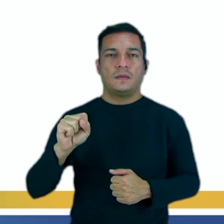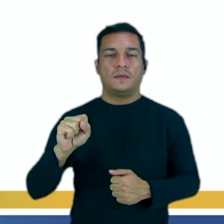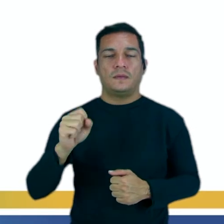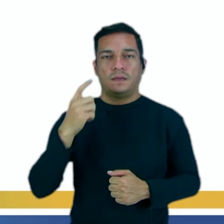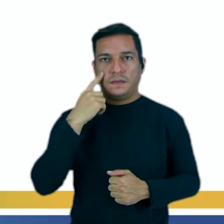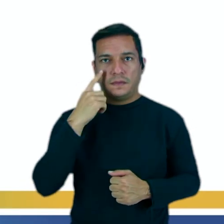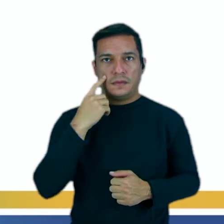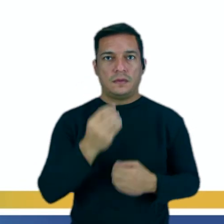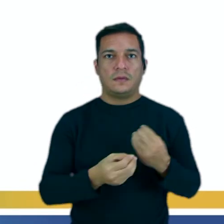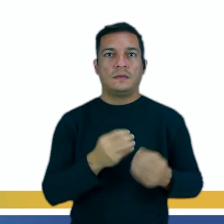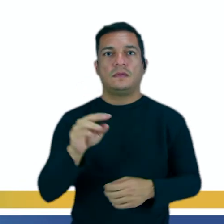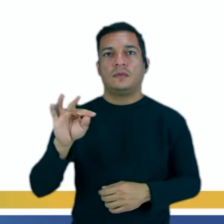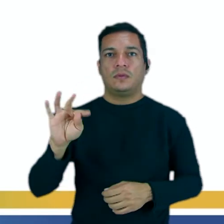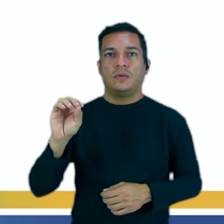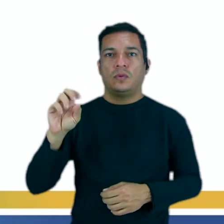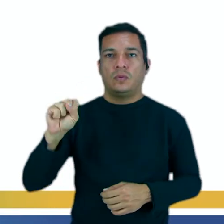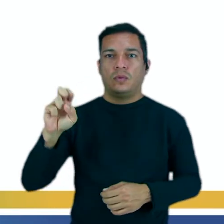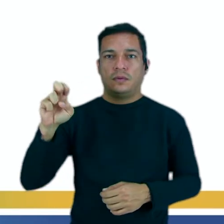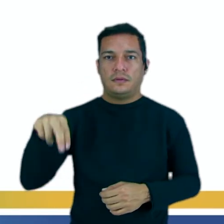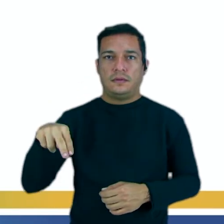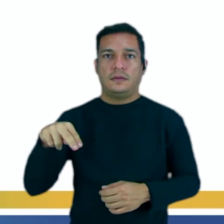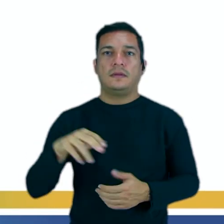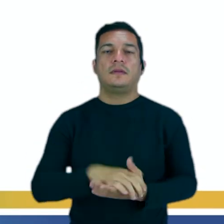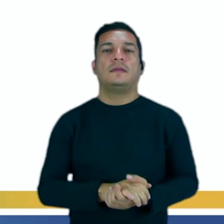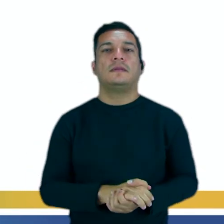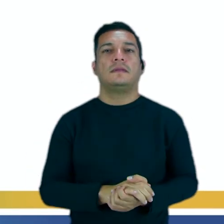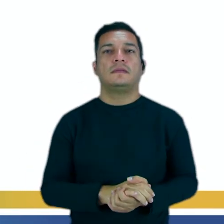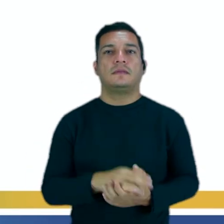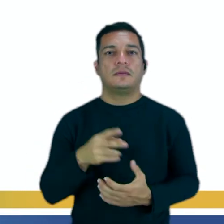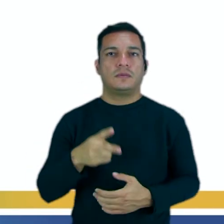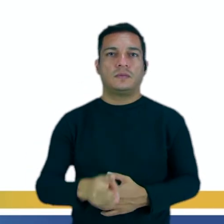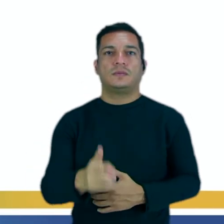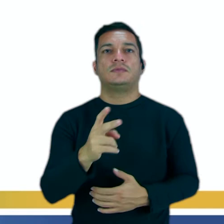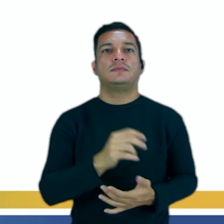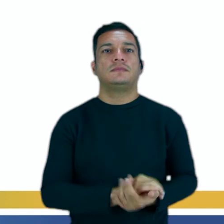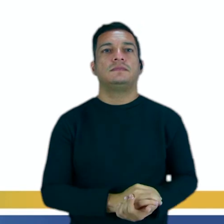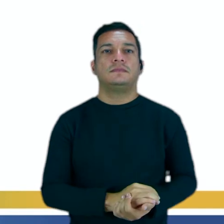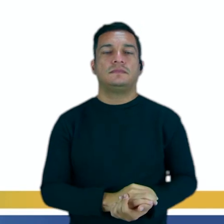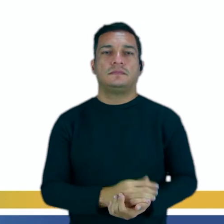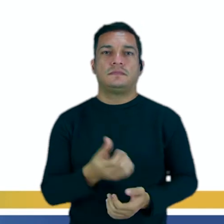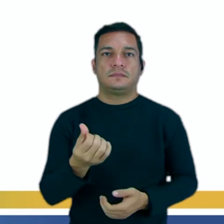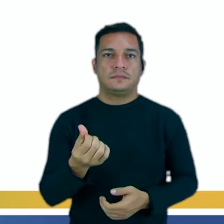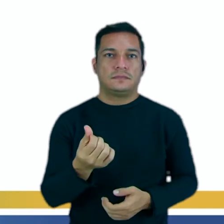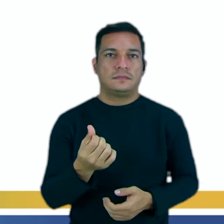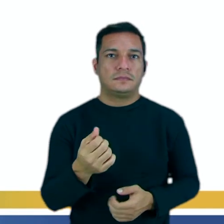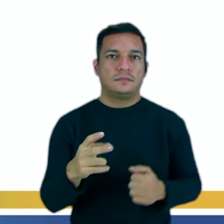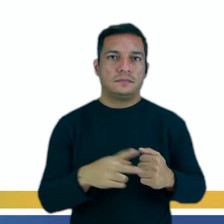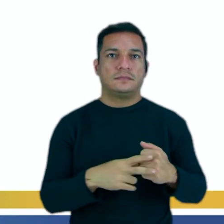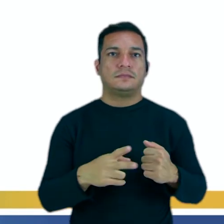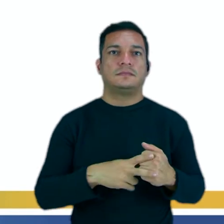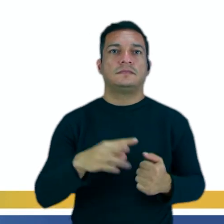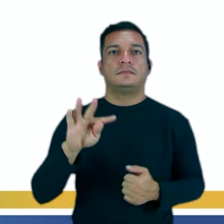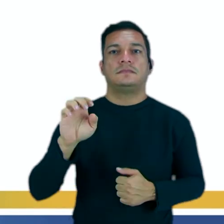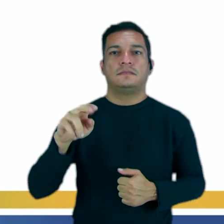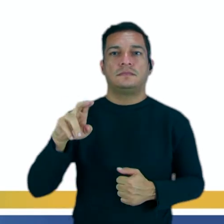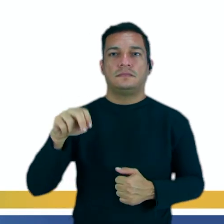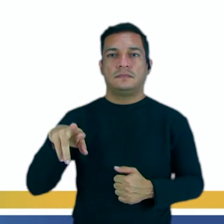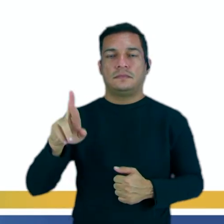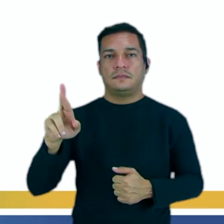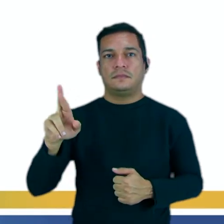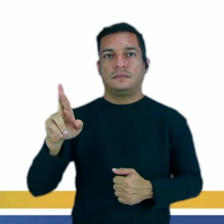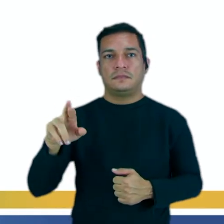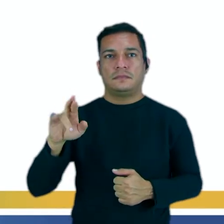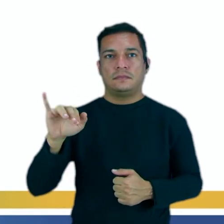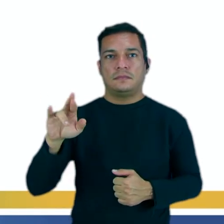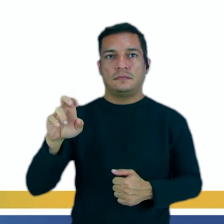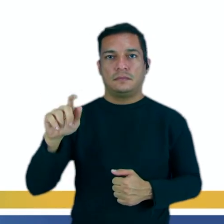entonces, ¿cómo sería? Tocen, tosen continuamente. Número seis, verbo tener, ó, verbo irregular,